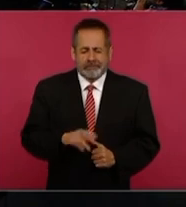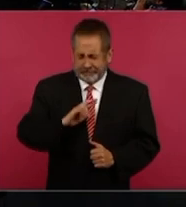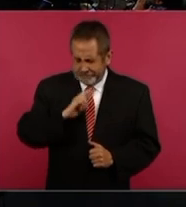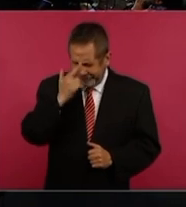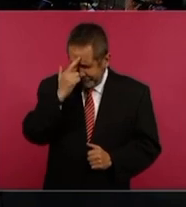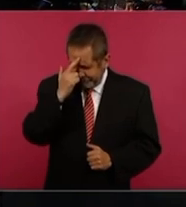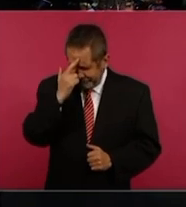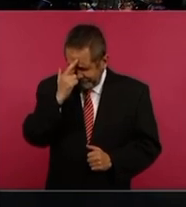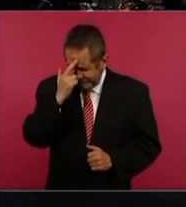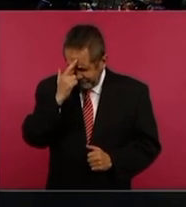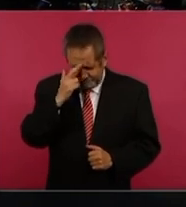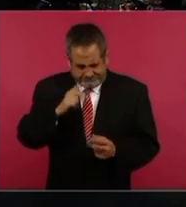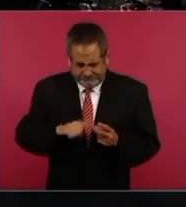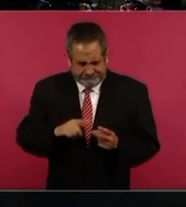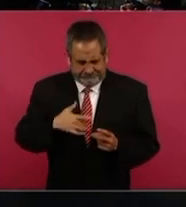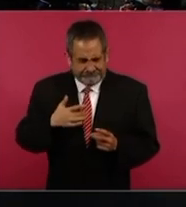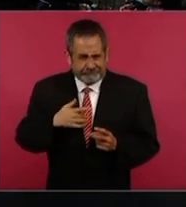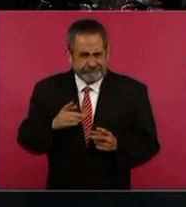acuerdo de todo.